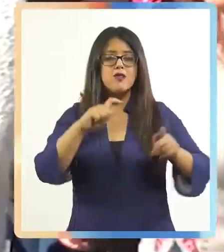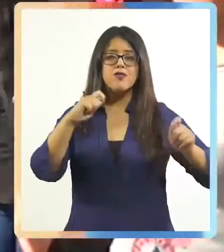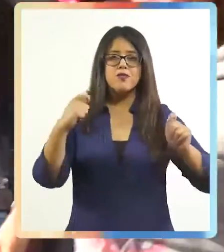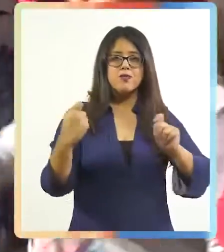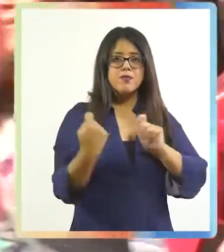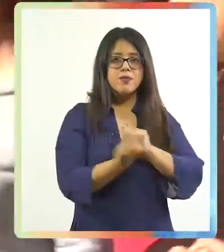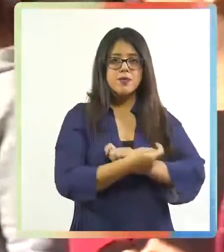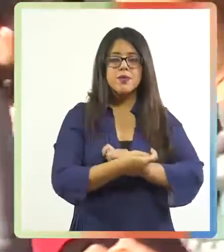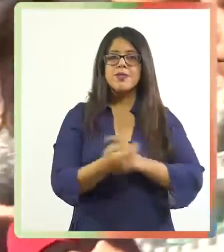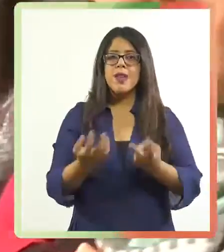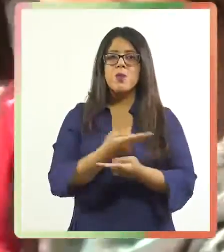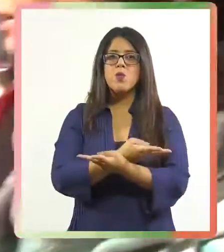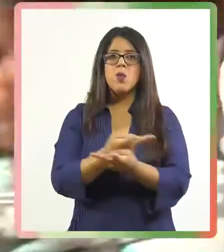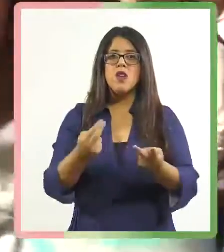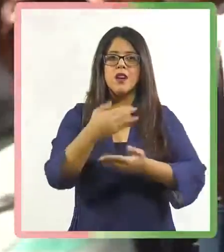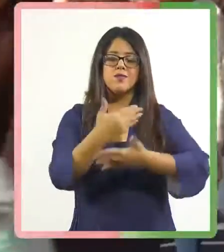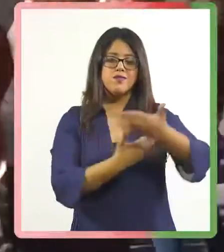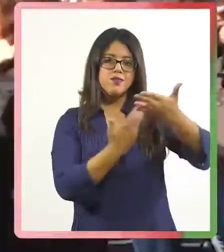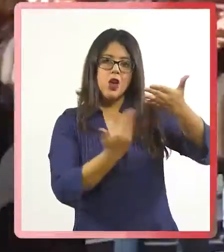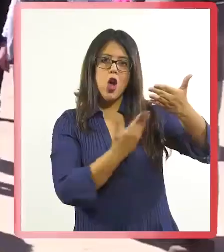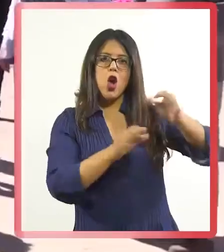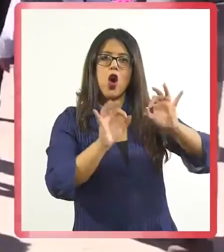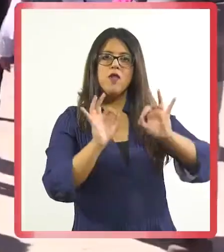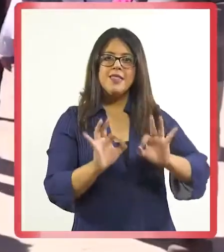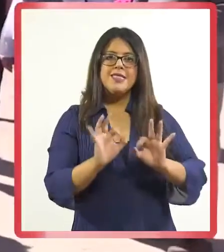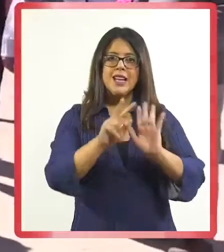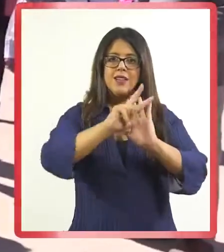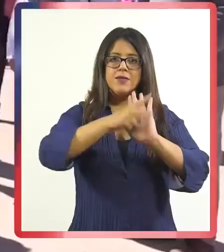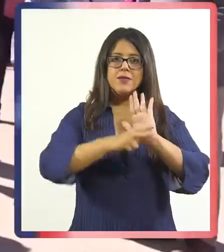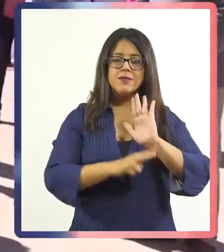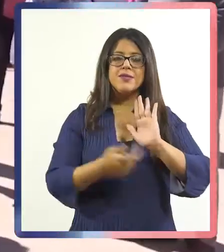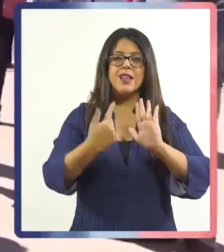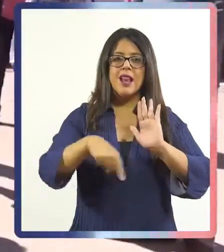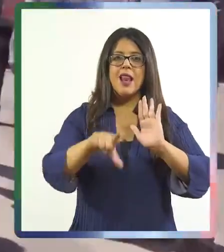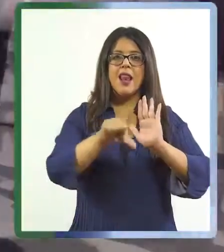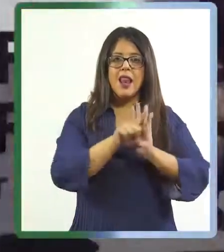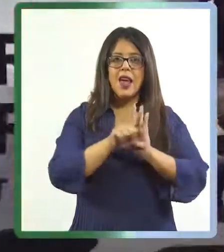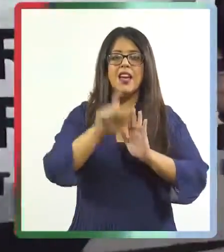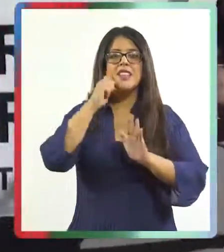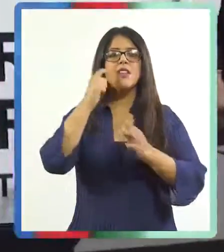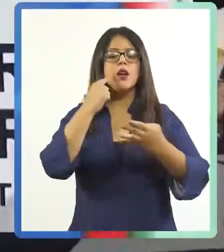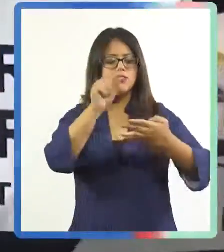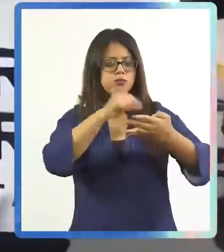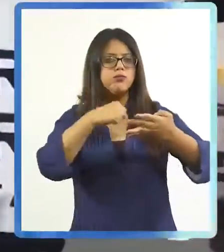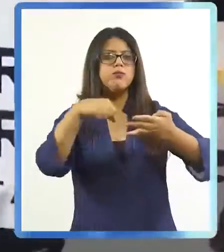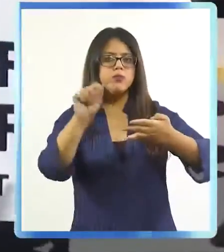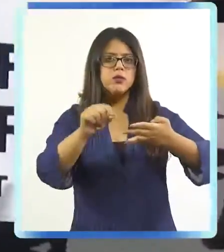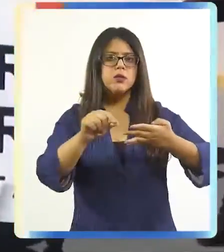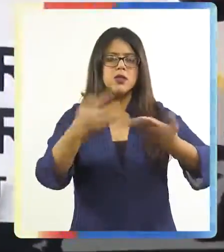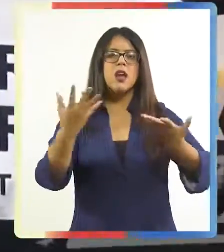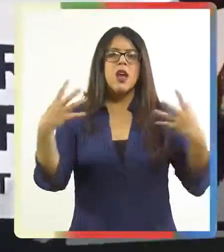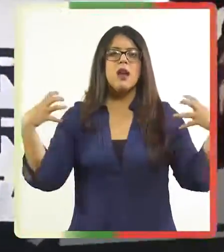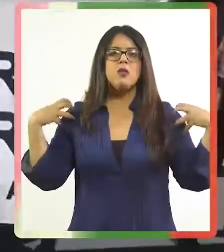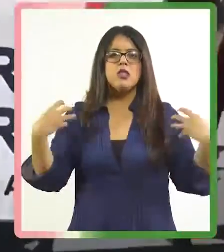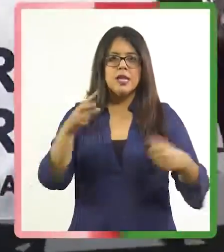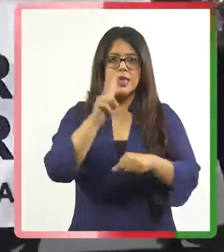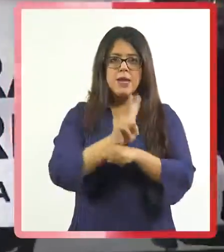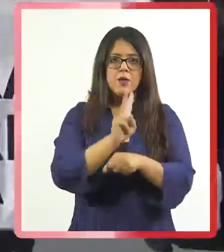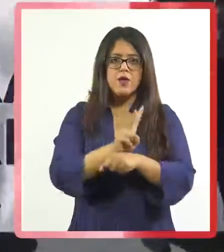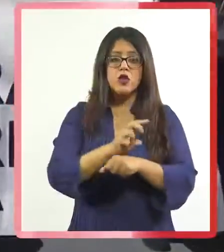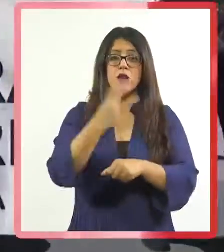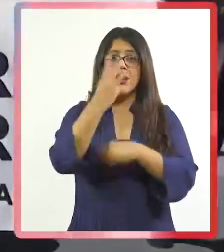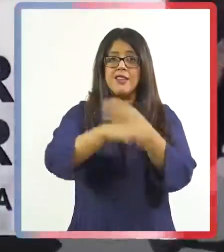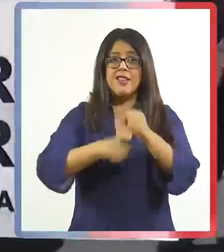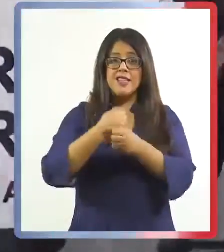posibilidades, pero eso hoy comienza a cambiar con la publicación en el Diario Oficial de la Modificación a la Ley que les reconoce la